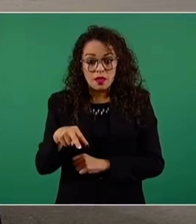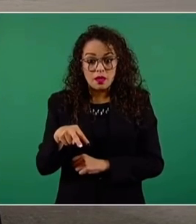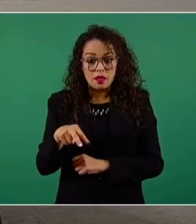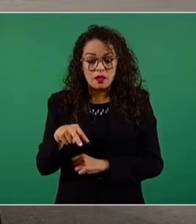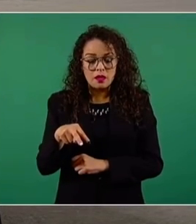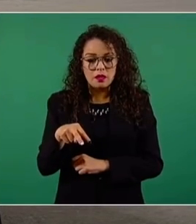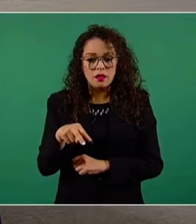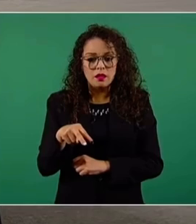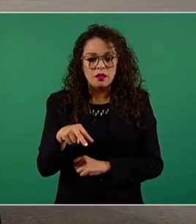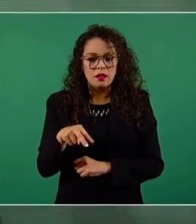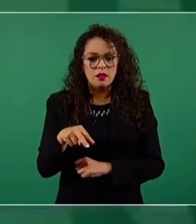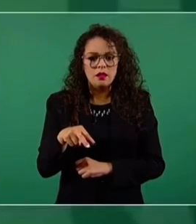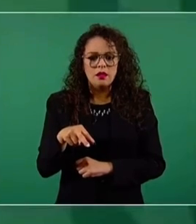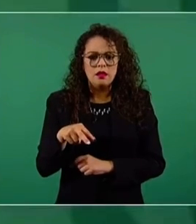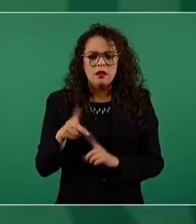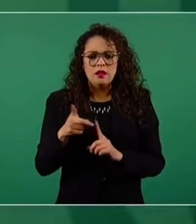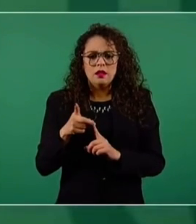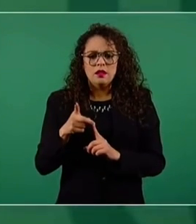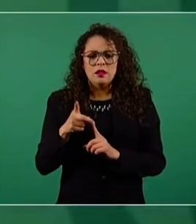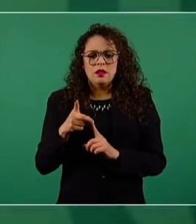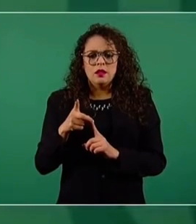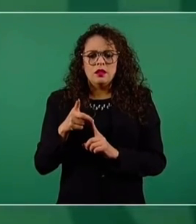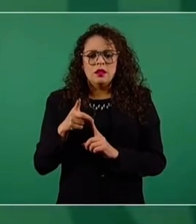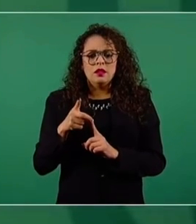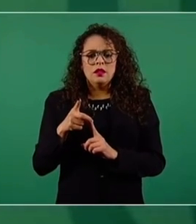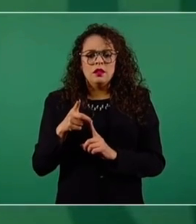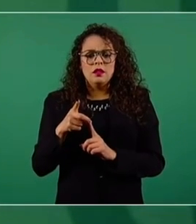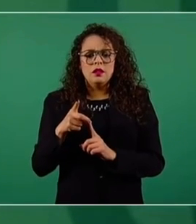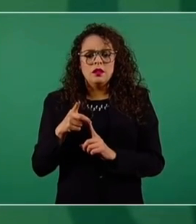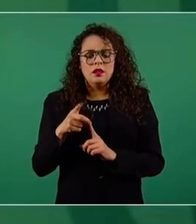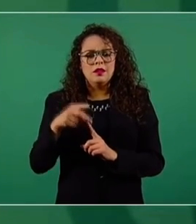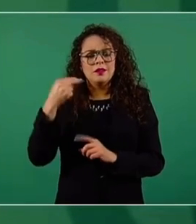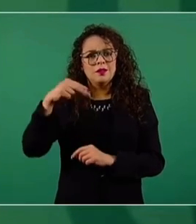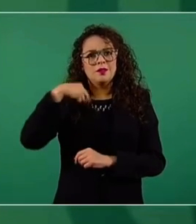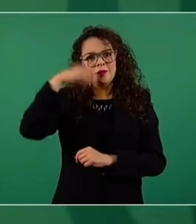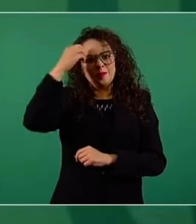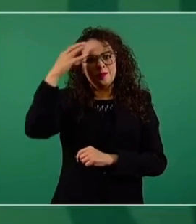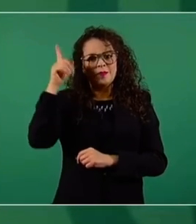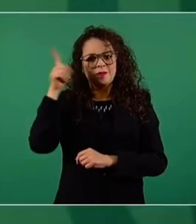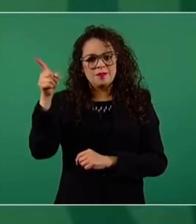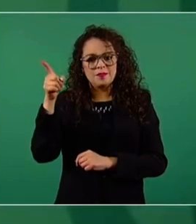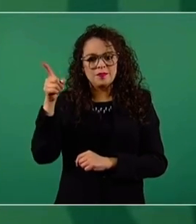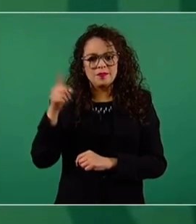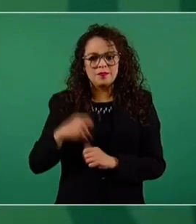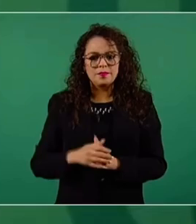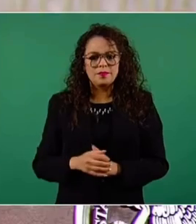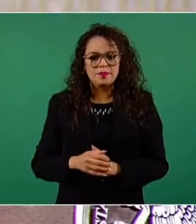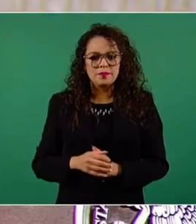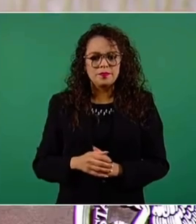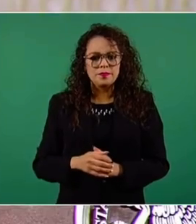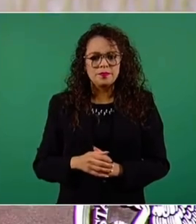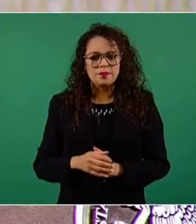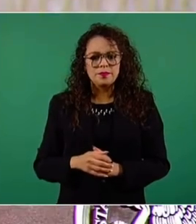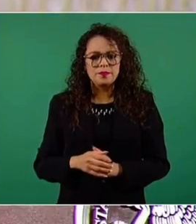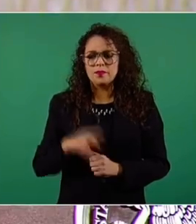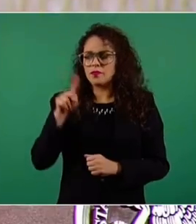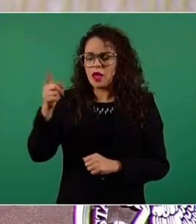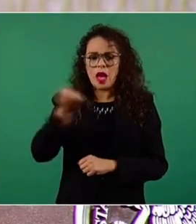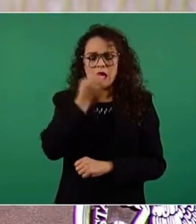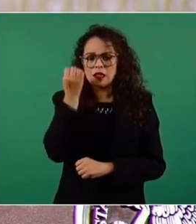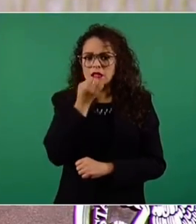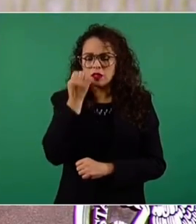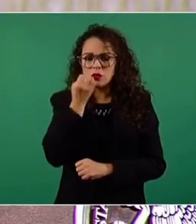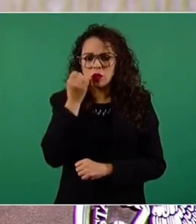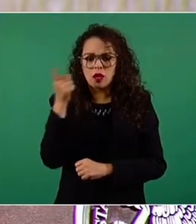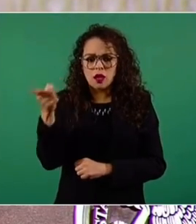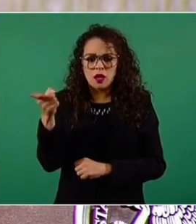la guitarra, ahorita les doy el nombre de la guitarra, fue de la guitarra. Y de verdad, una escuela que tenía